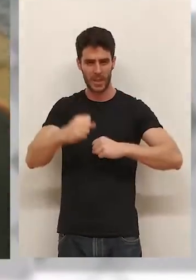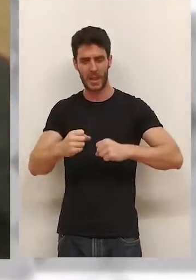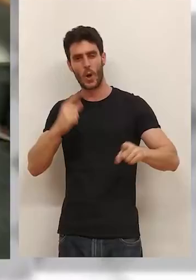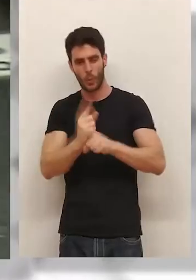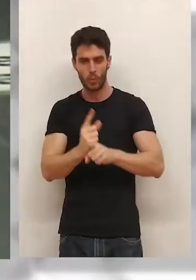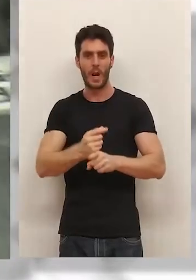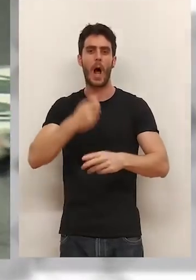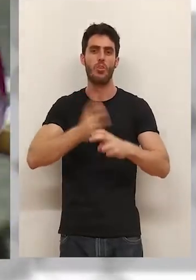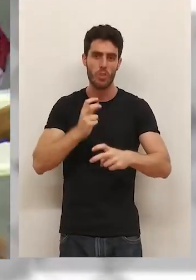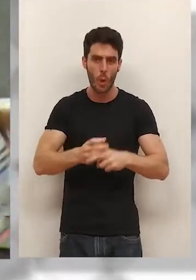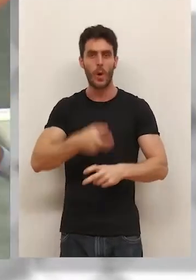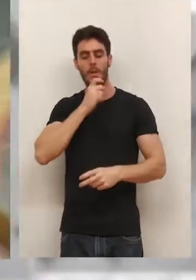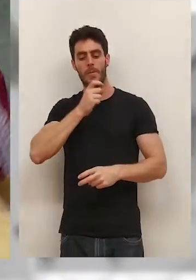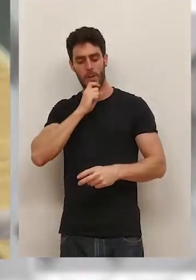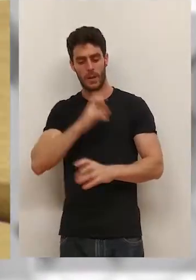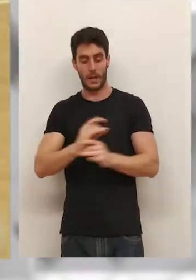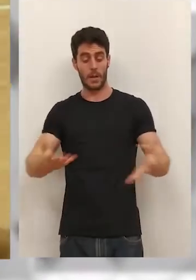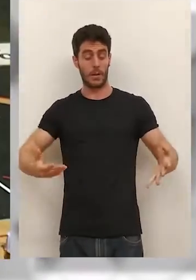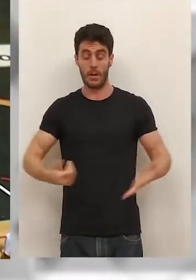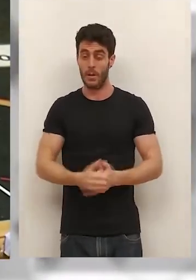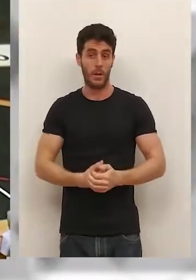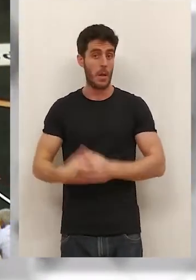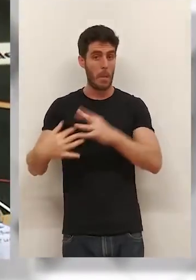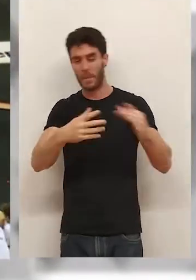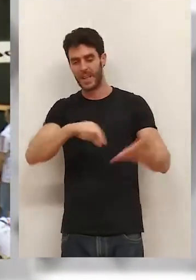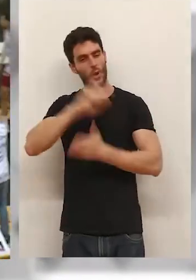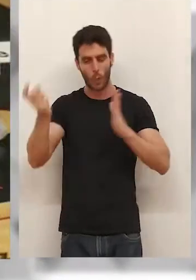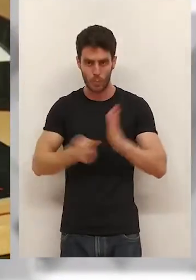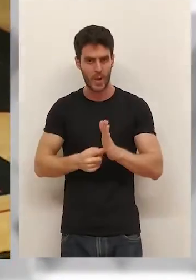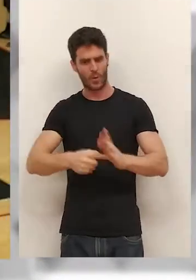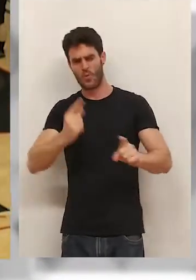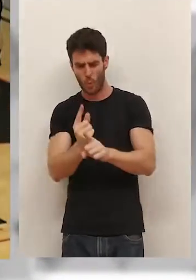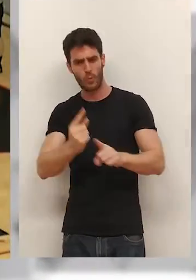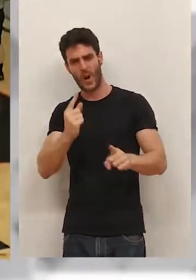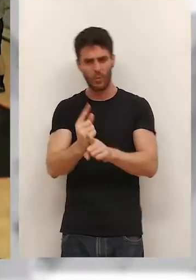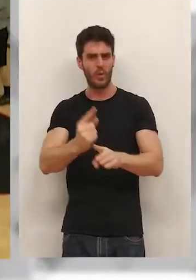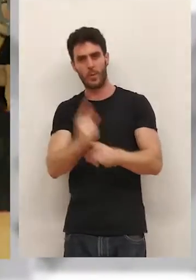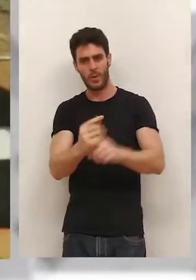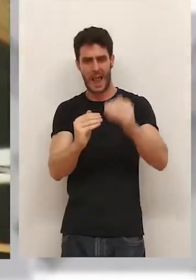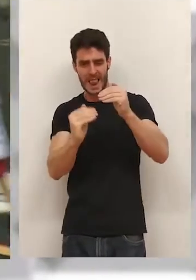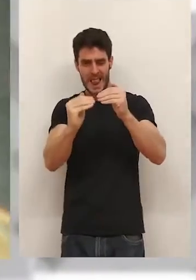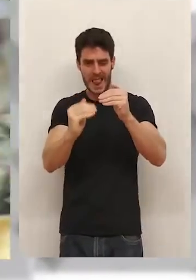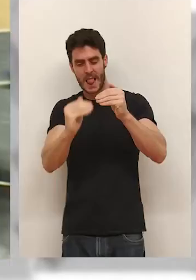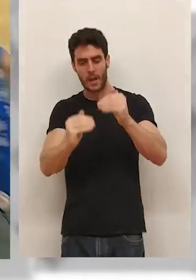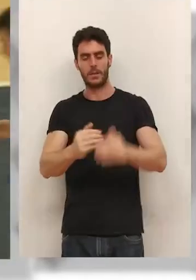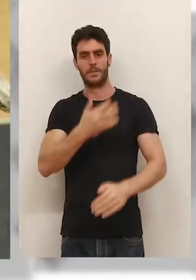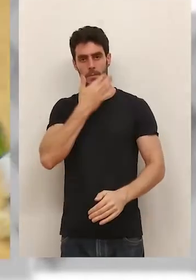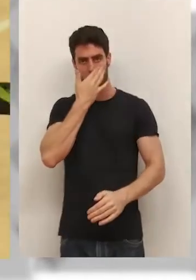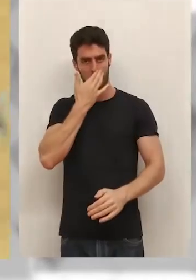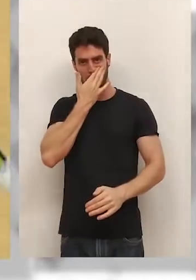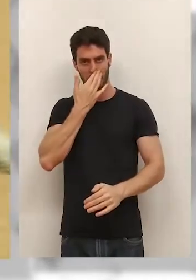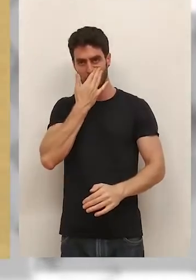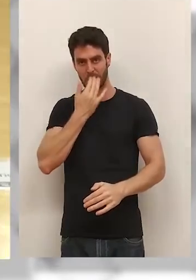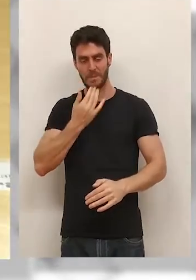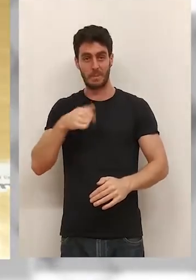difíciles y porque estás ahí todo el partido rozando esa renta de los cinco goles. Y